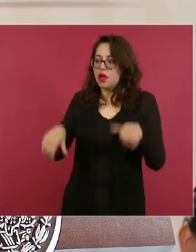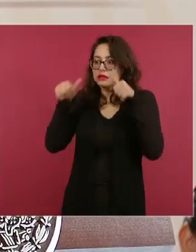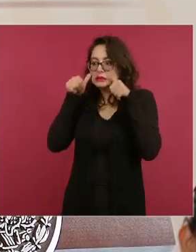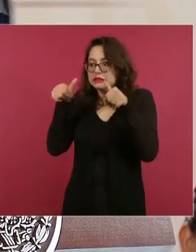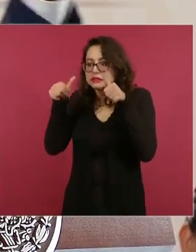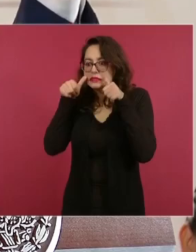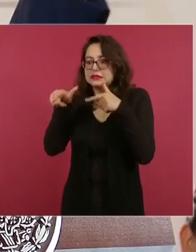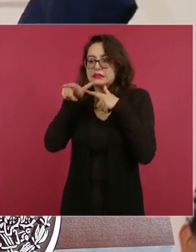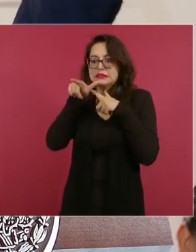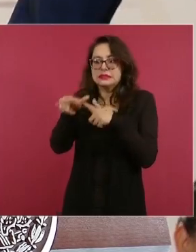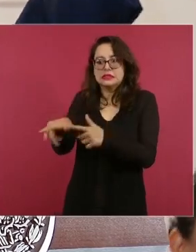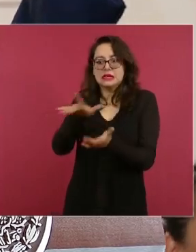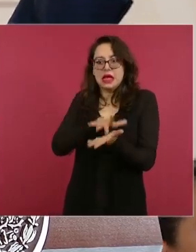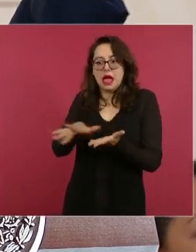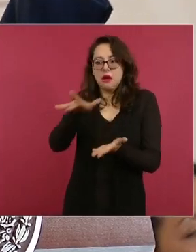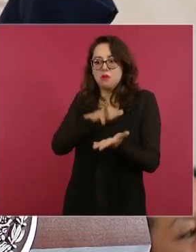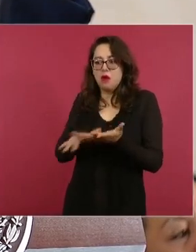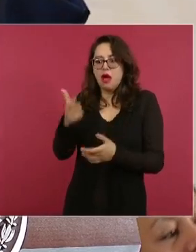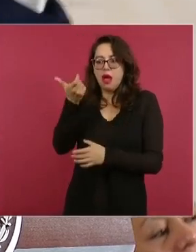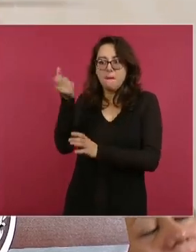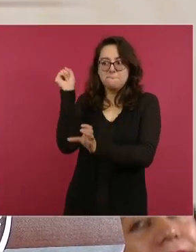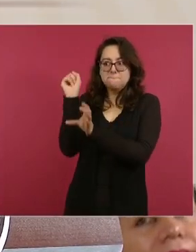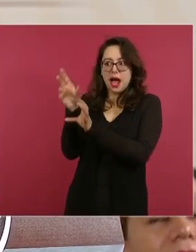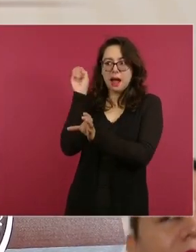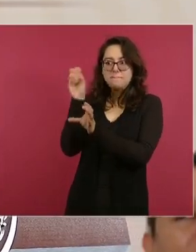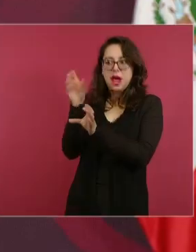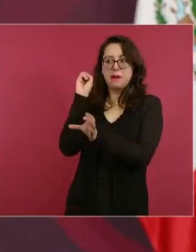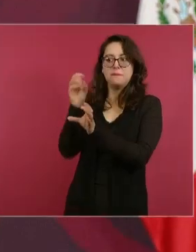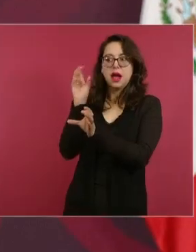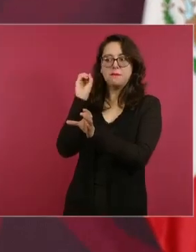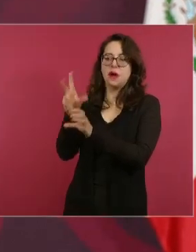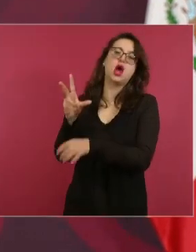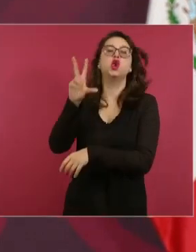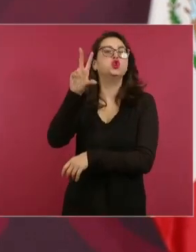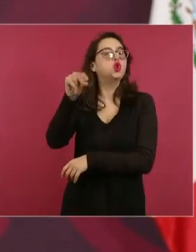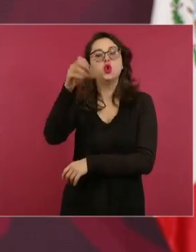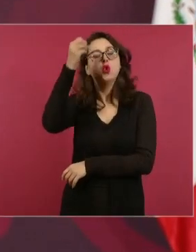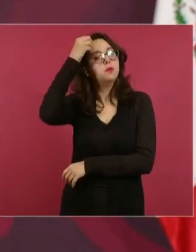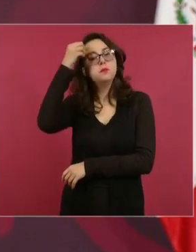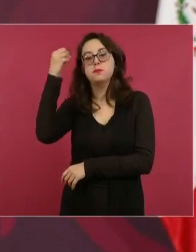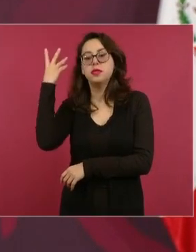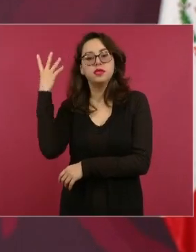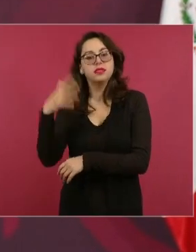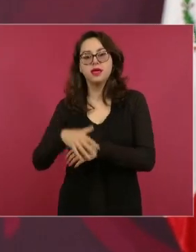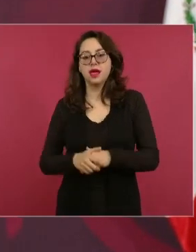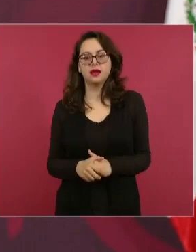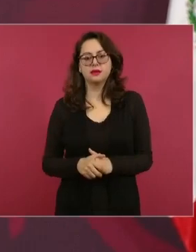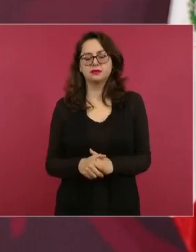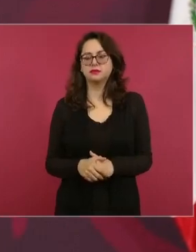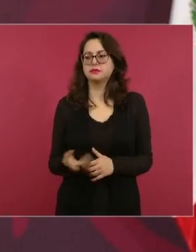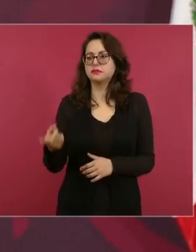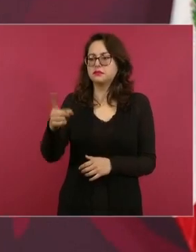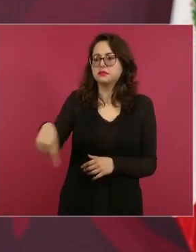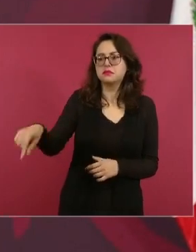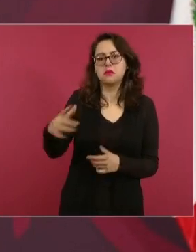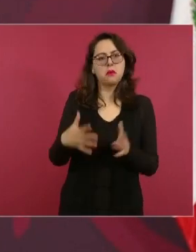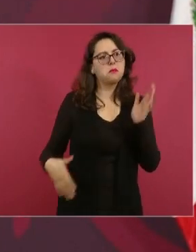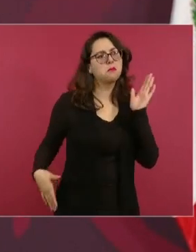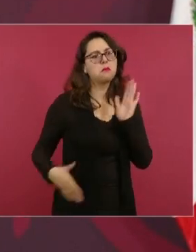¿De dónde viene el pensamiento por la idea de que